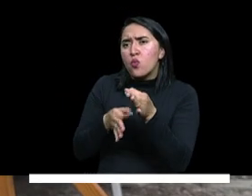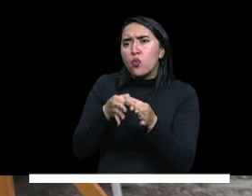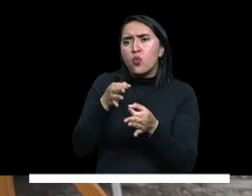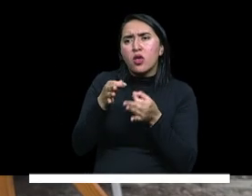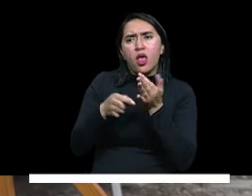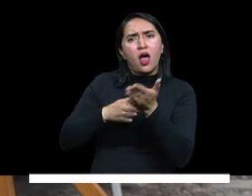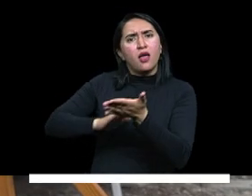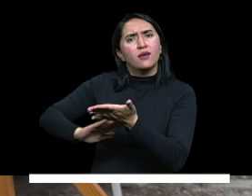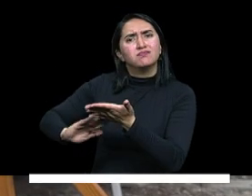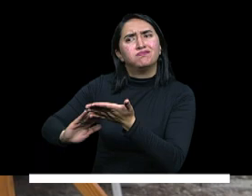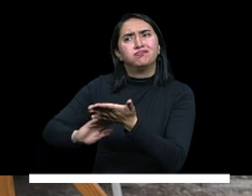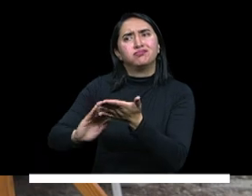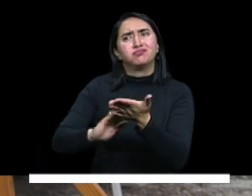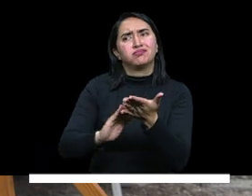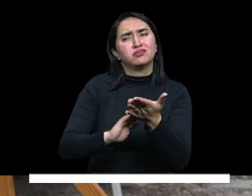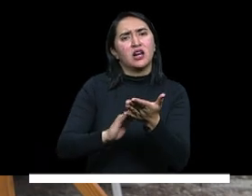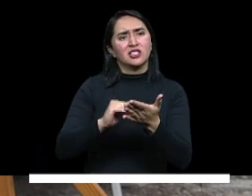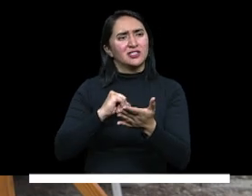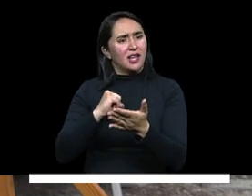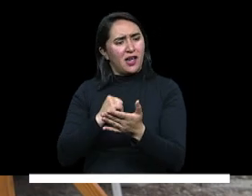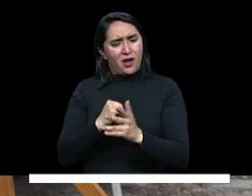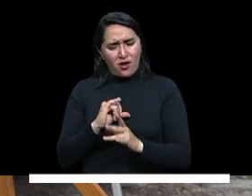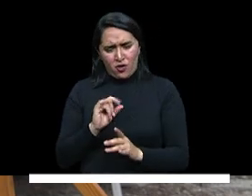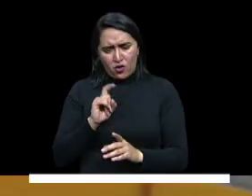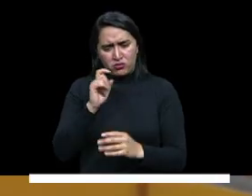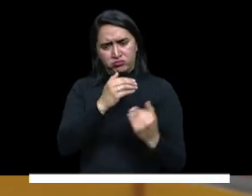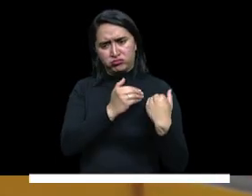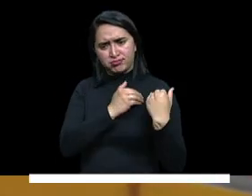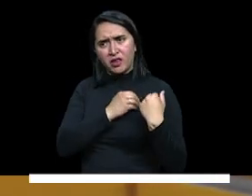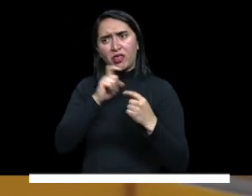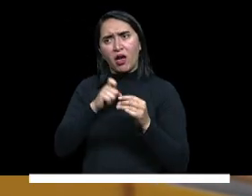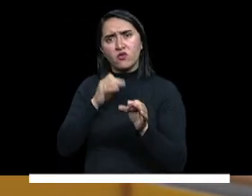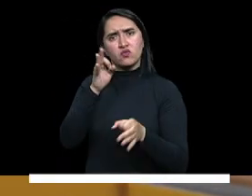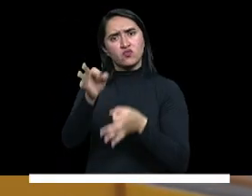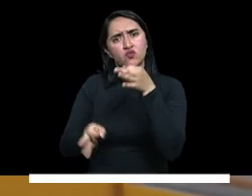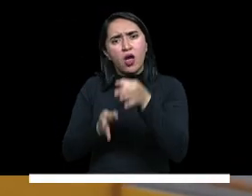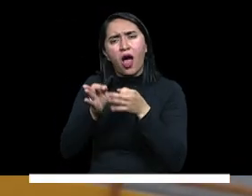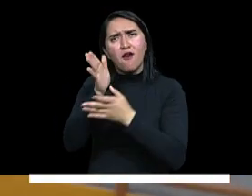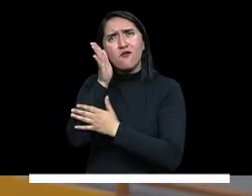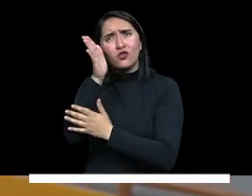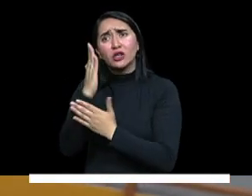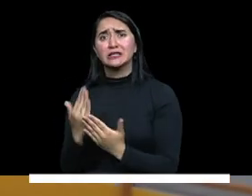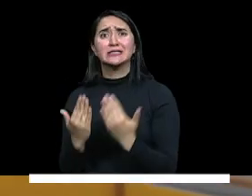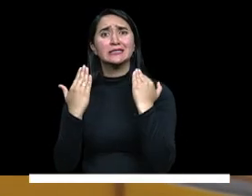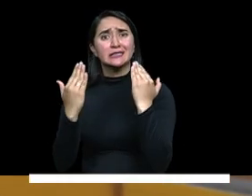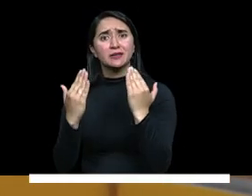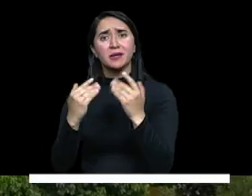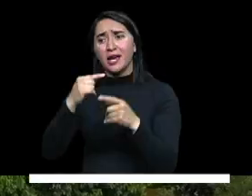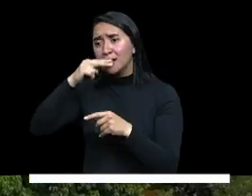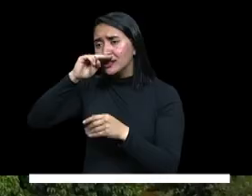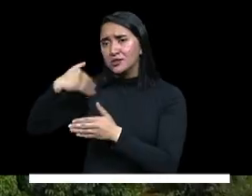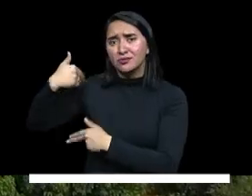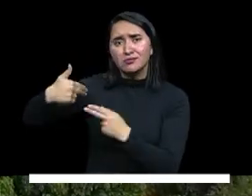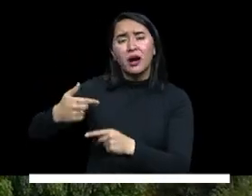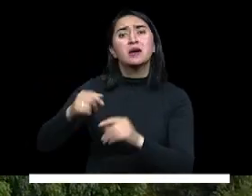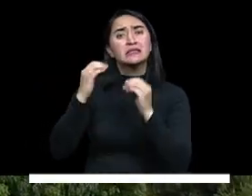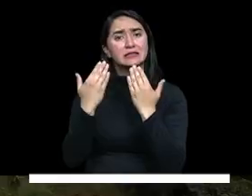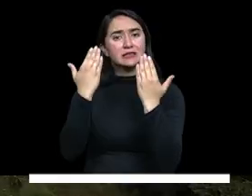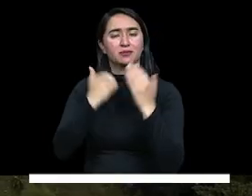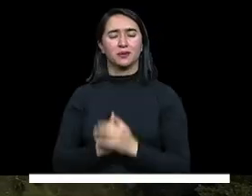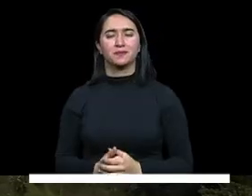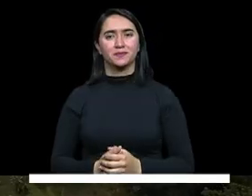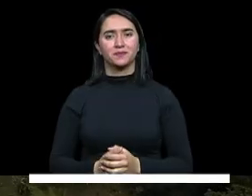esa responsabilidad de decir, bueno, tengo algo que tengo que cuidar, me va a servir a futuro, va a servir también para otras generaciones. Entonces,